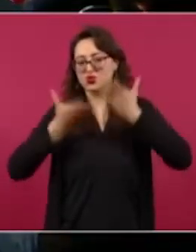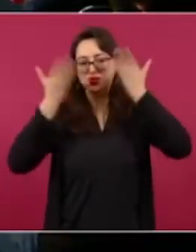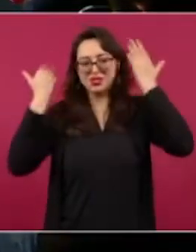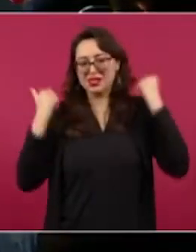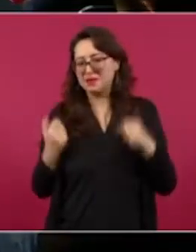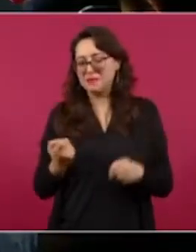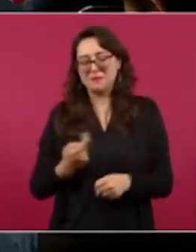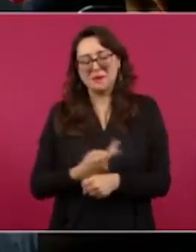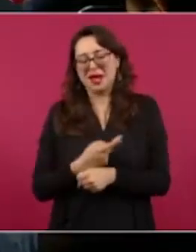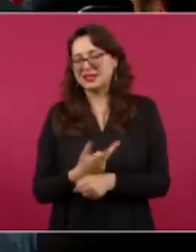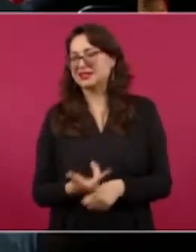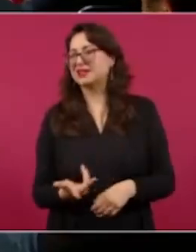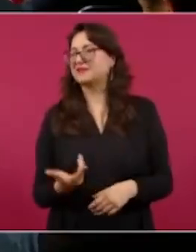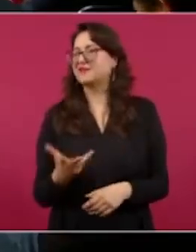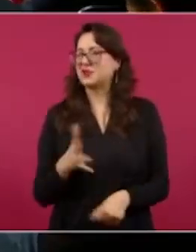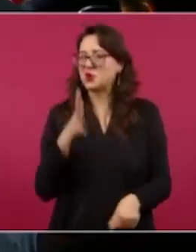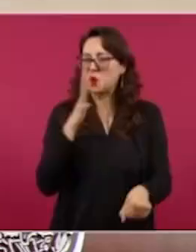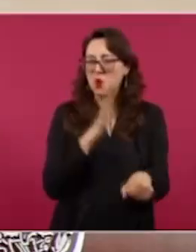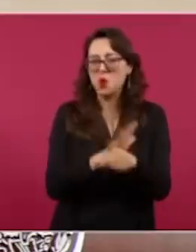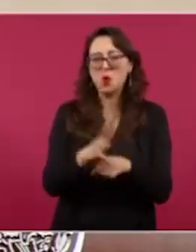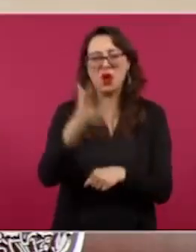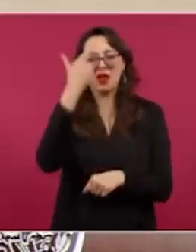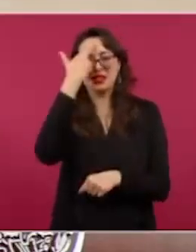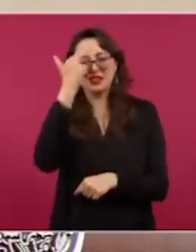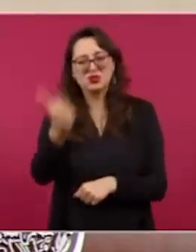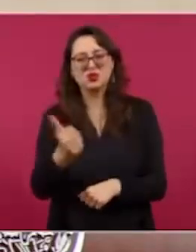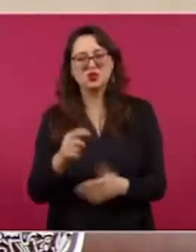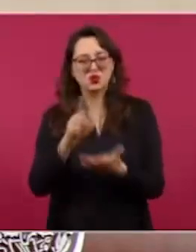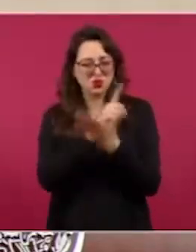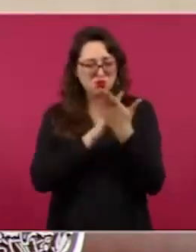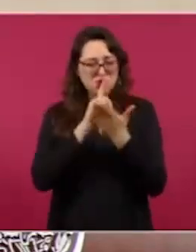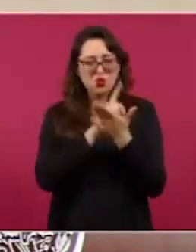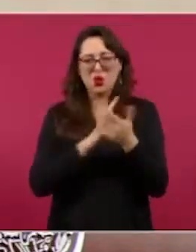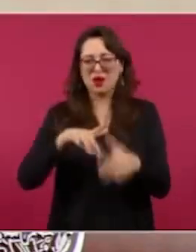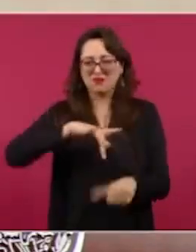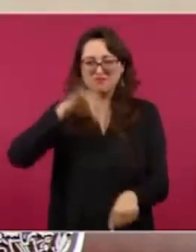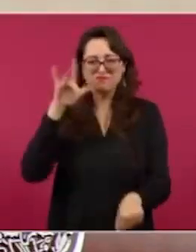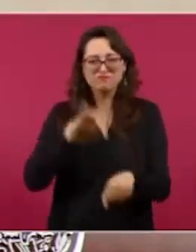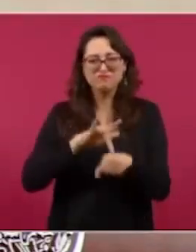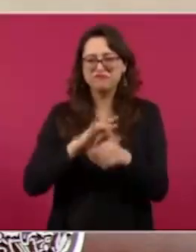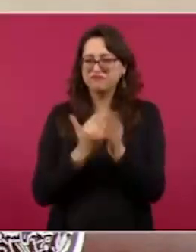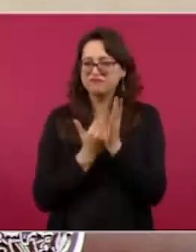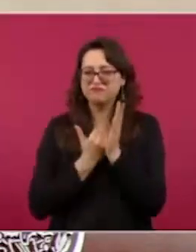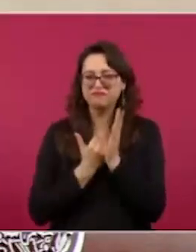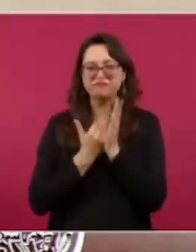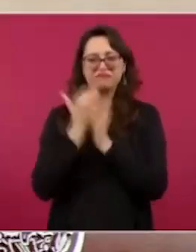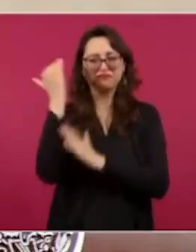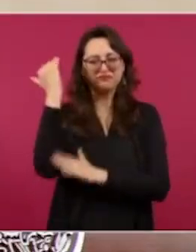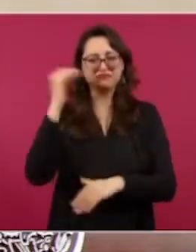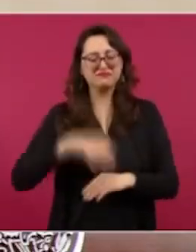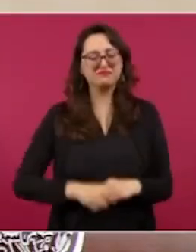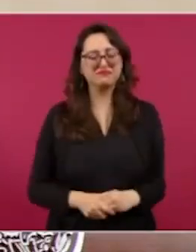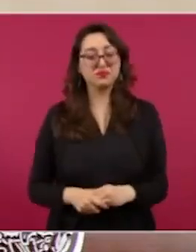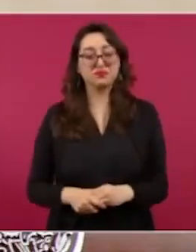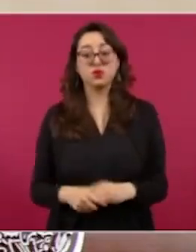incrementó el consumo. No sólo en los jóvenes,